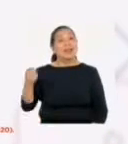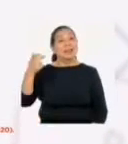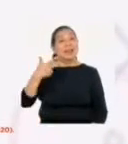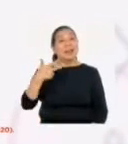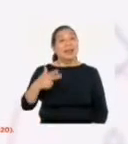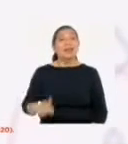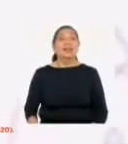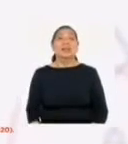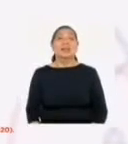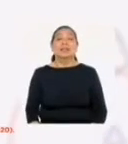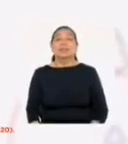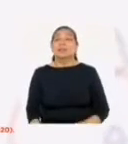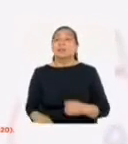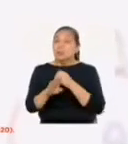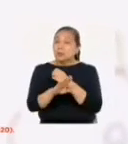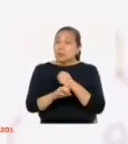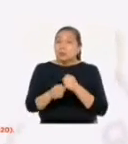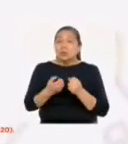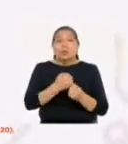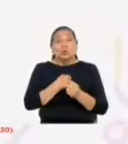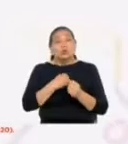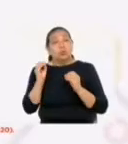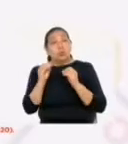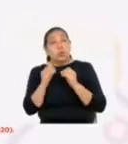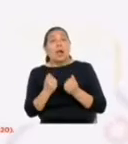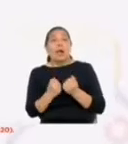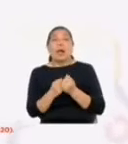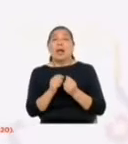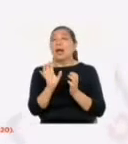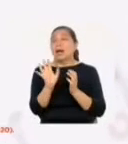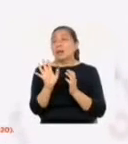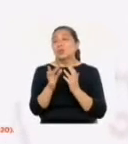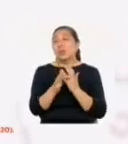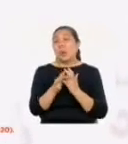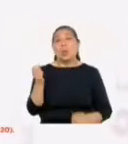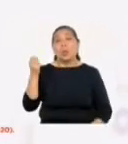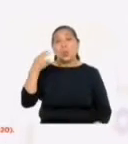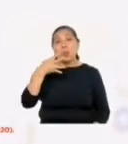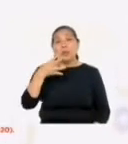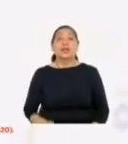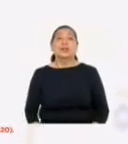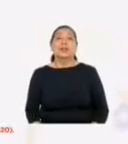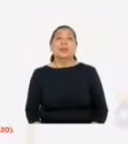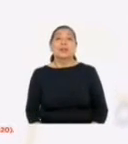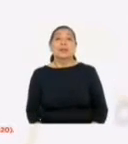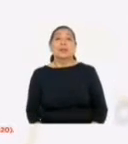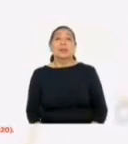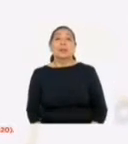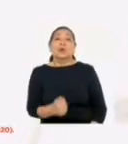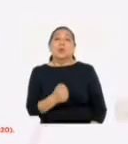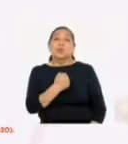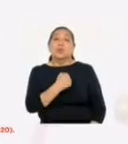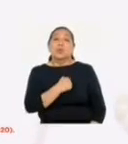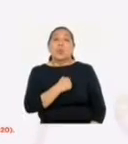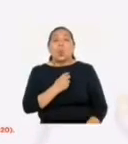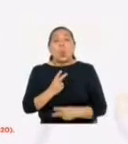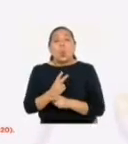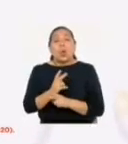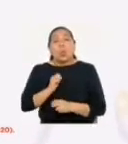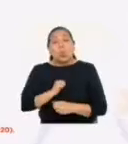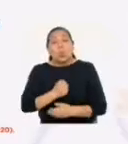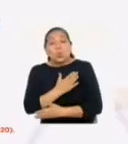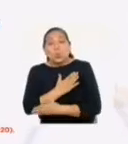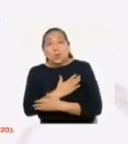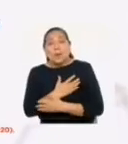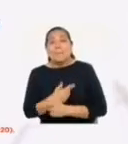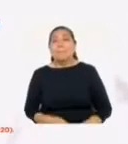Tres, soporte afectivo del marido. Cuatro, prodigar amor en la crianza